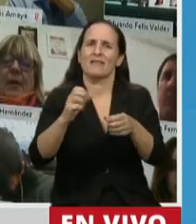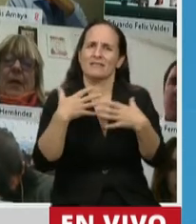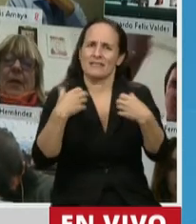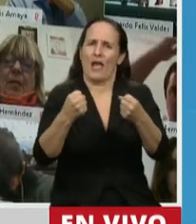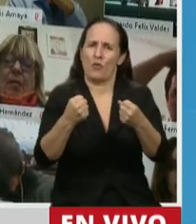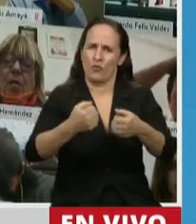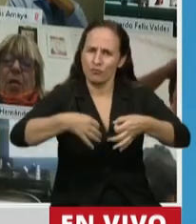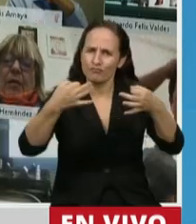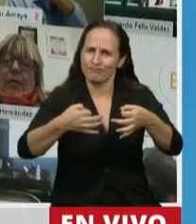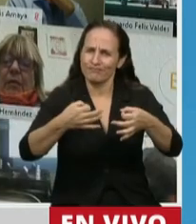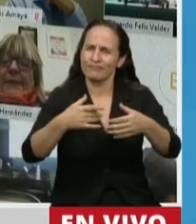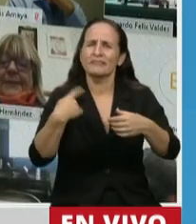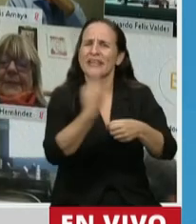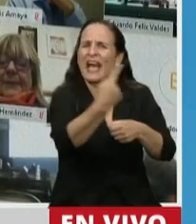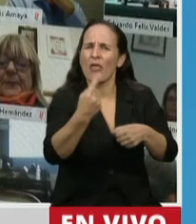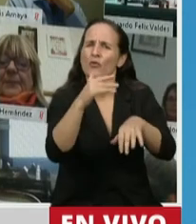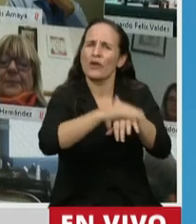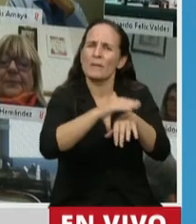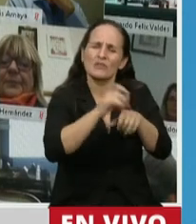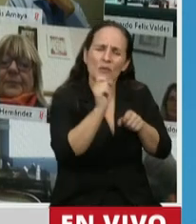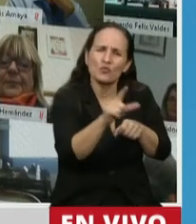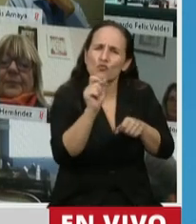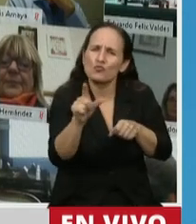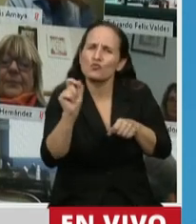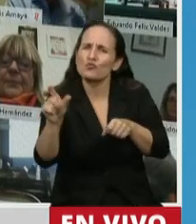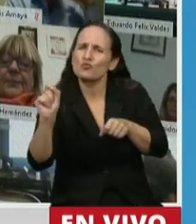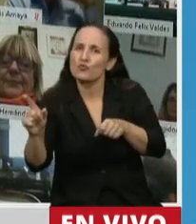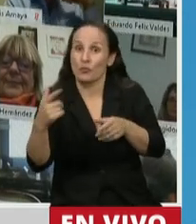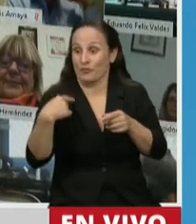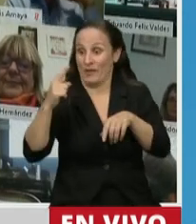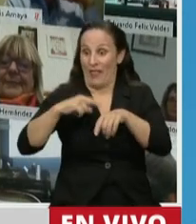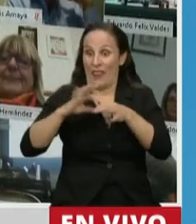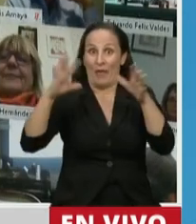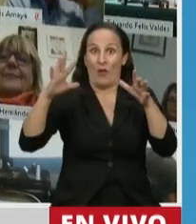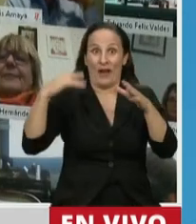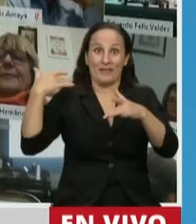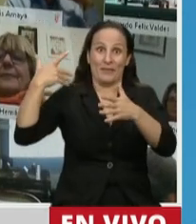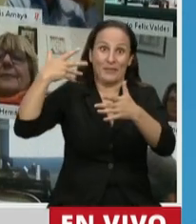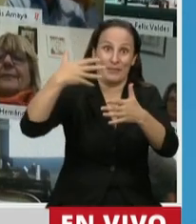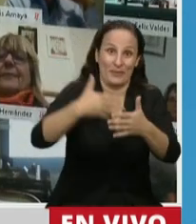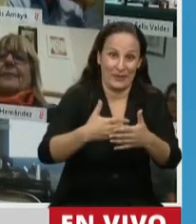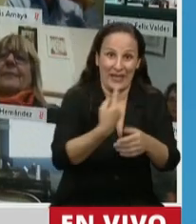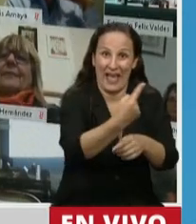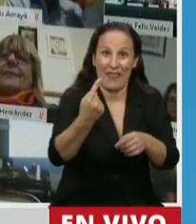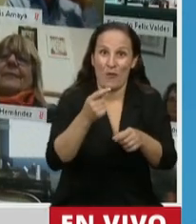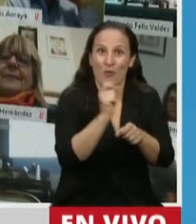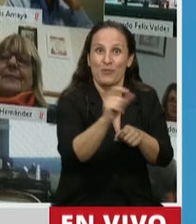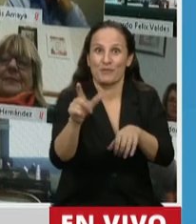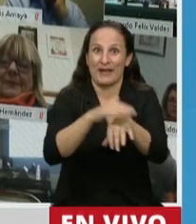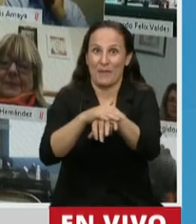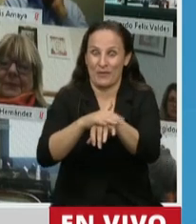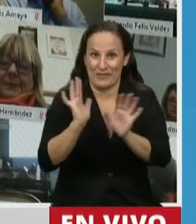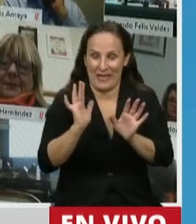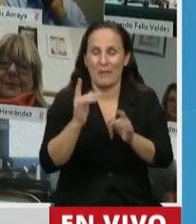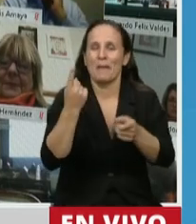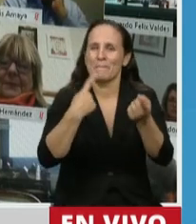uno haciéndonos cargo de la parte que nos toca desde el advenimiento de la democracia hasta acá, pero me parece que tenemos que empezar a